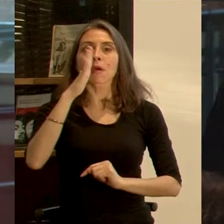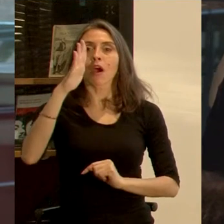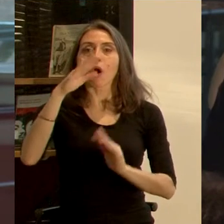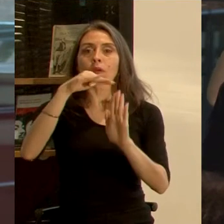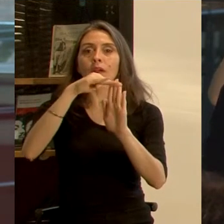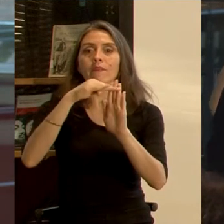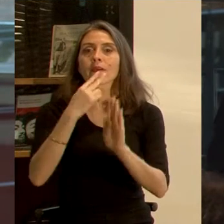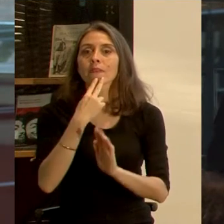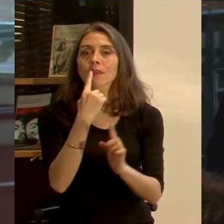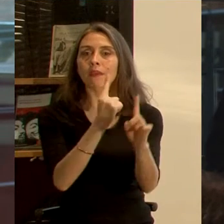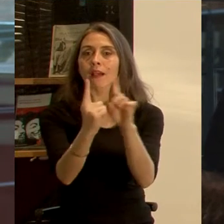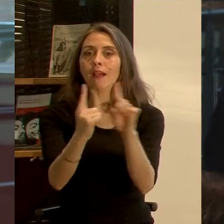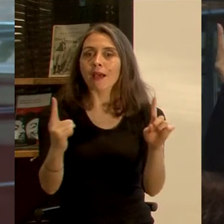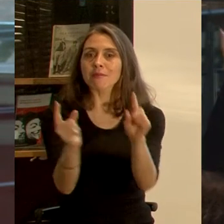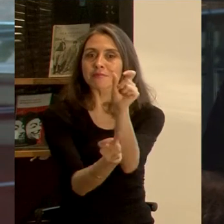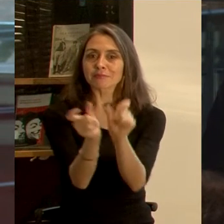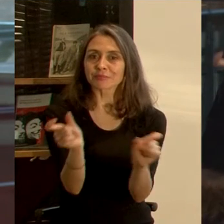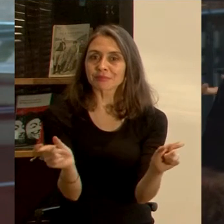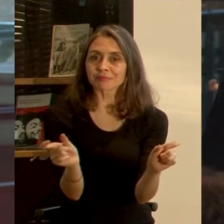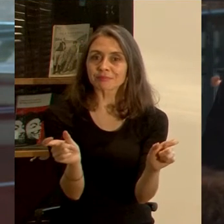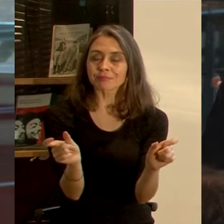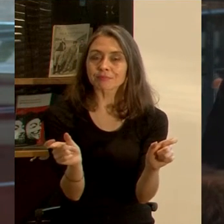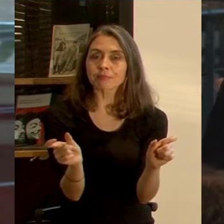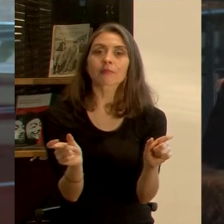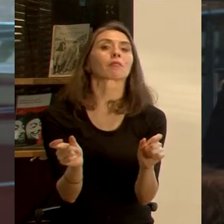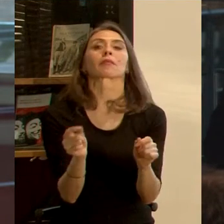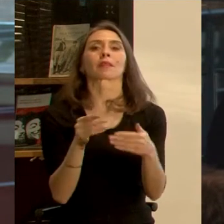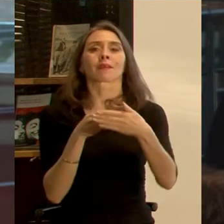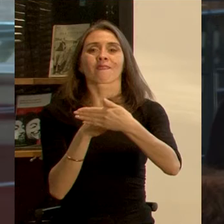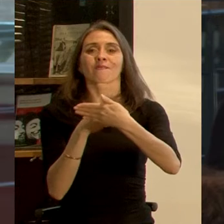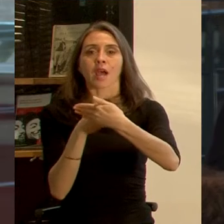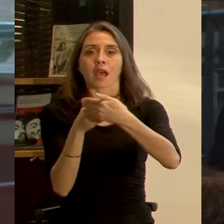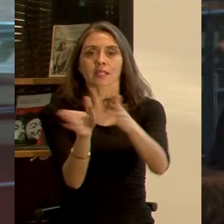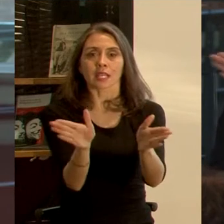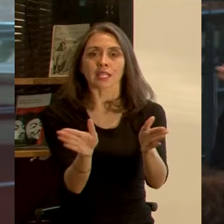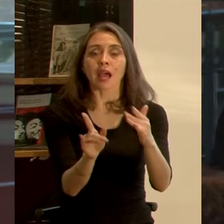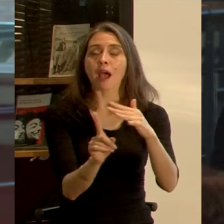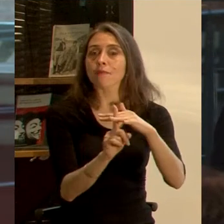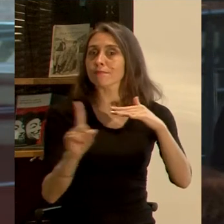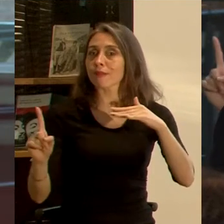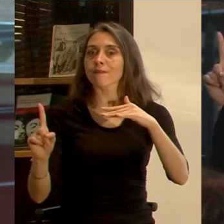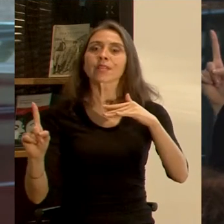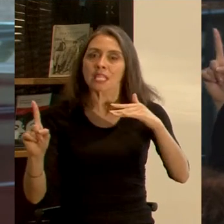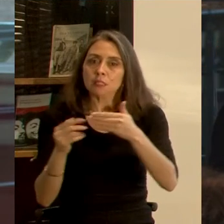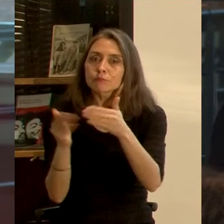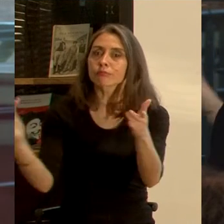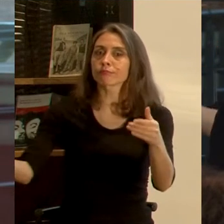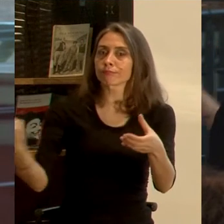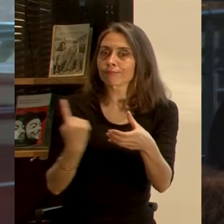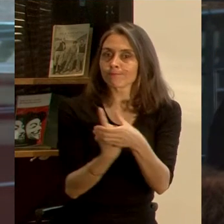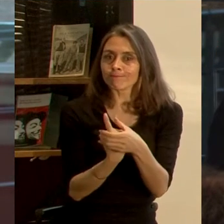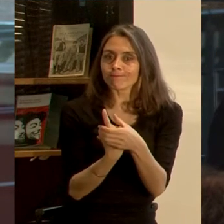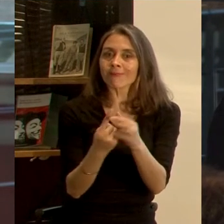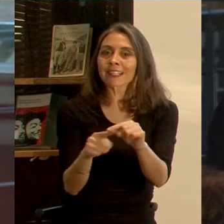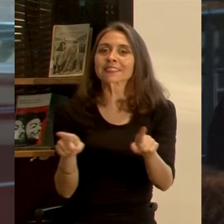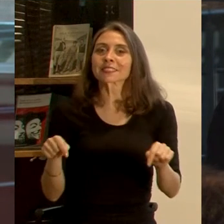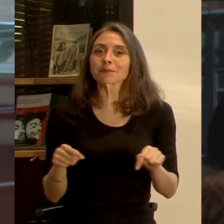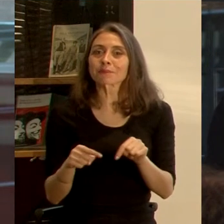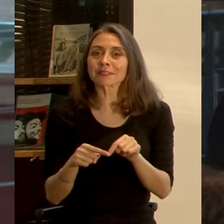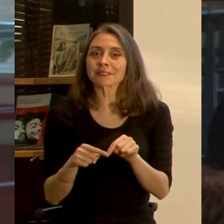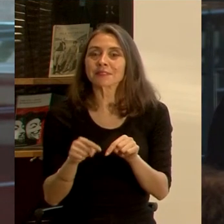para cada uno de sus habitantes, derribando las barreras de la exclusión y abriendo espacios inclusivos.